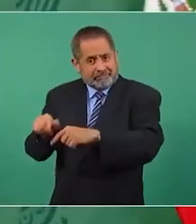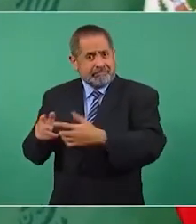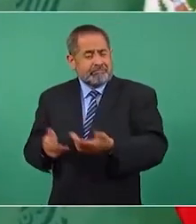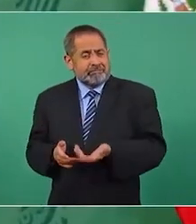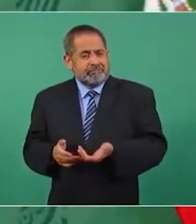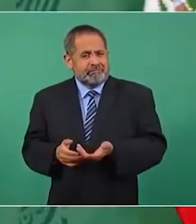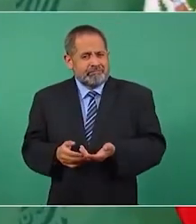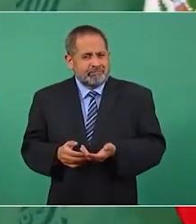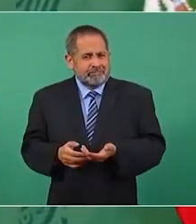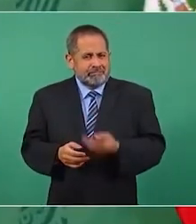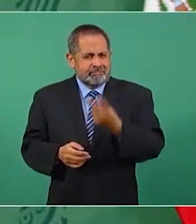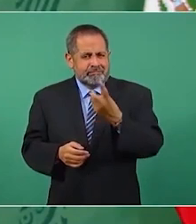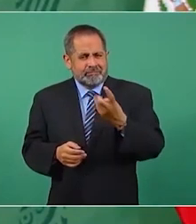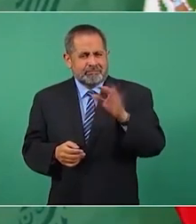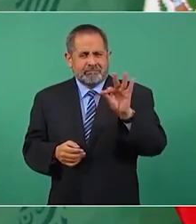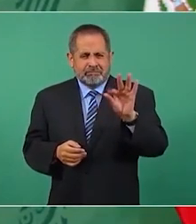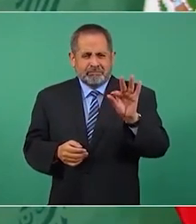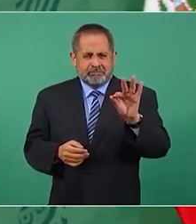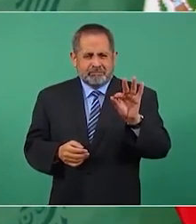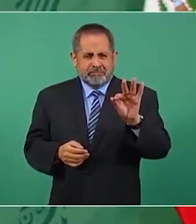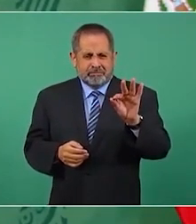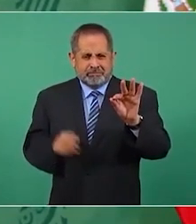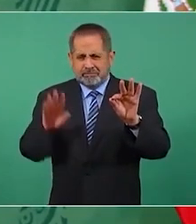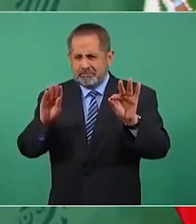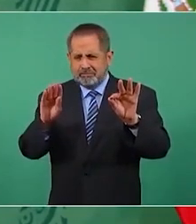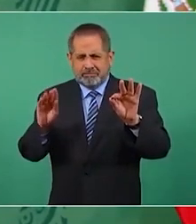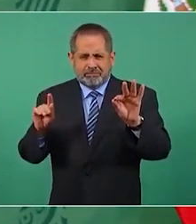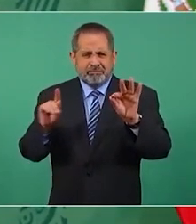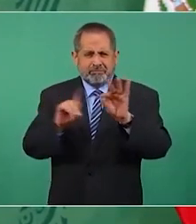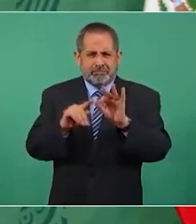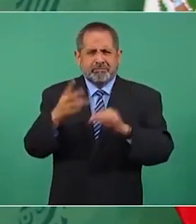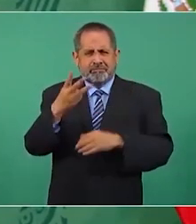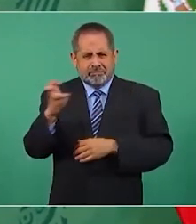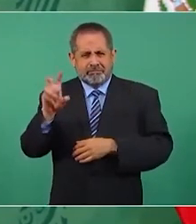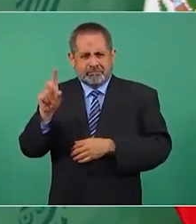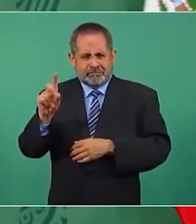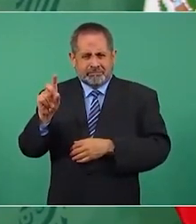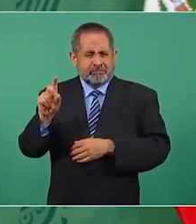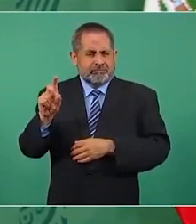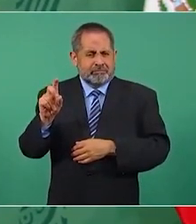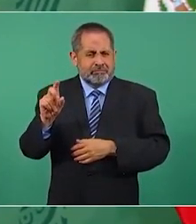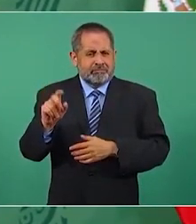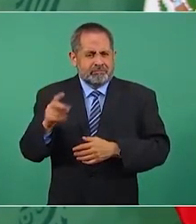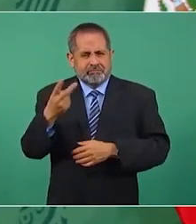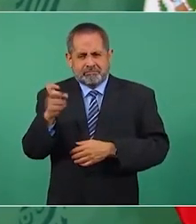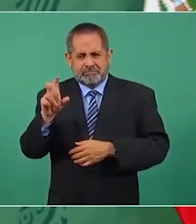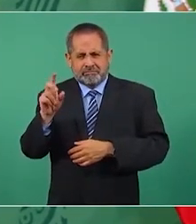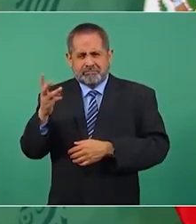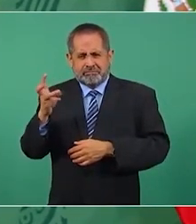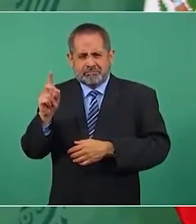240 y 90 330 330